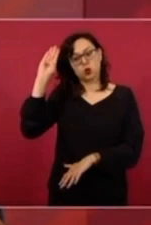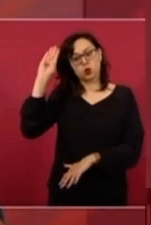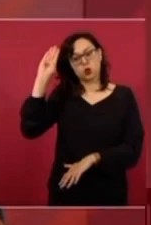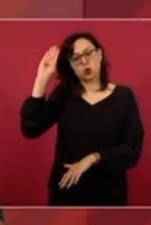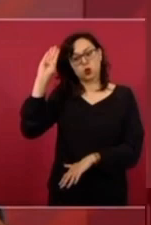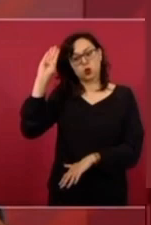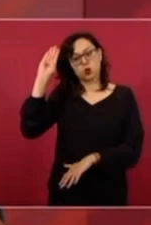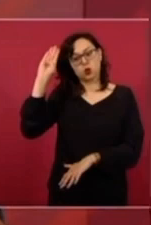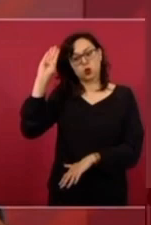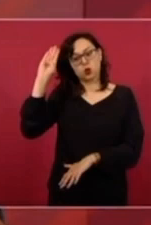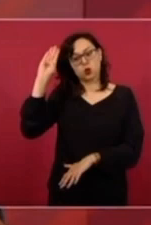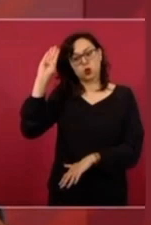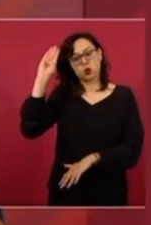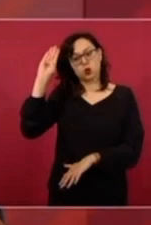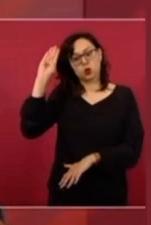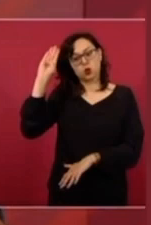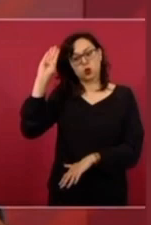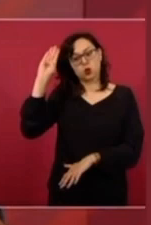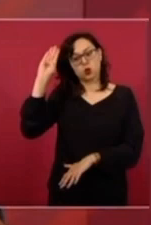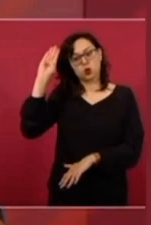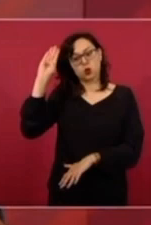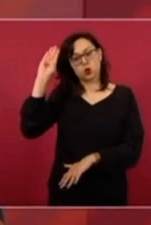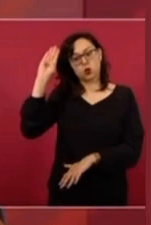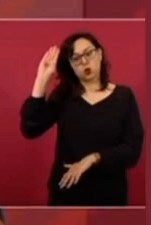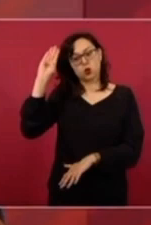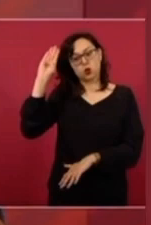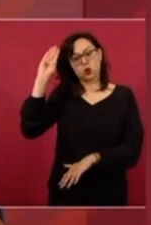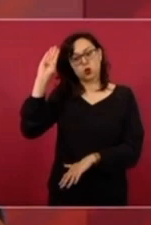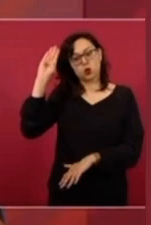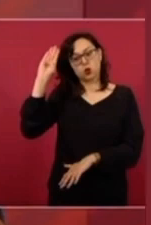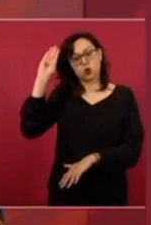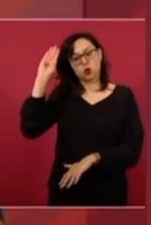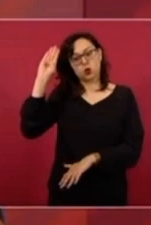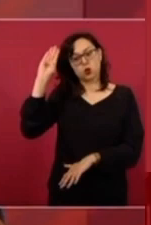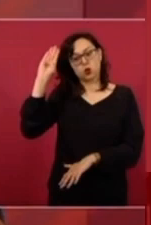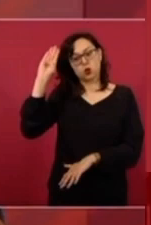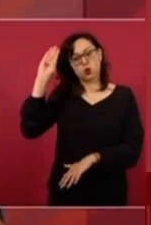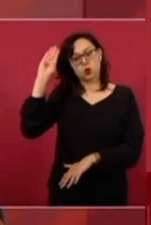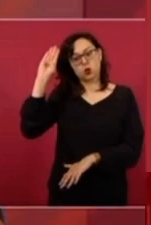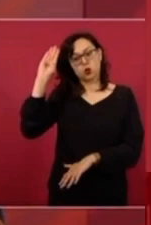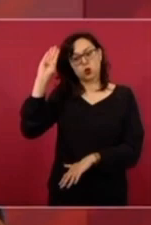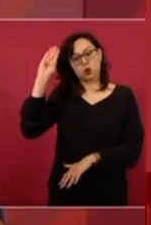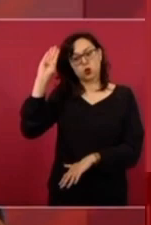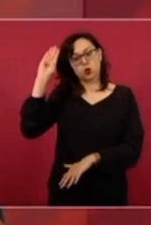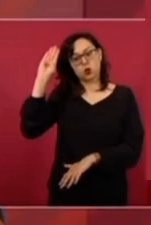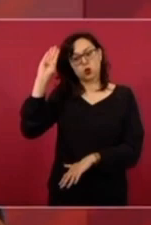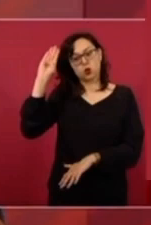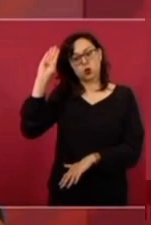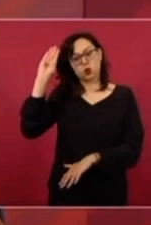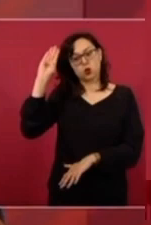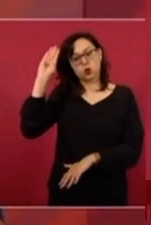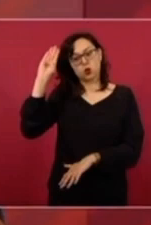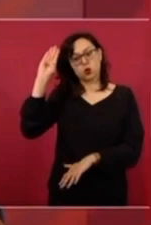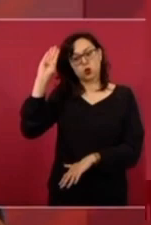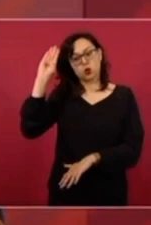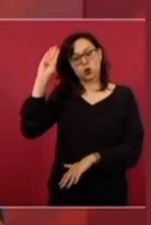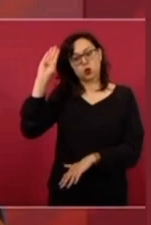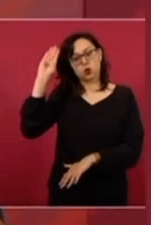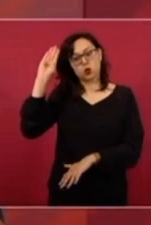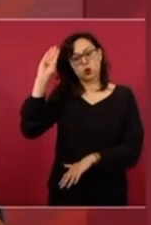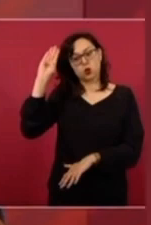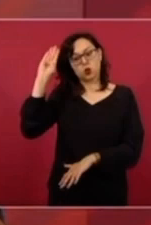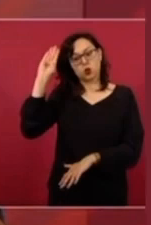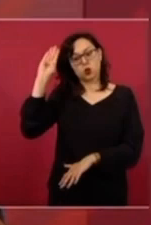abajo. ¿Qué va a sacar de esos países? Esos países están para que visiten a México. Los